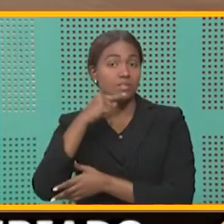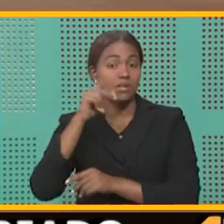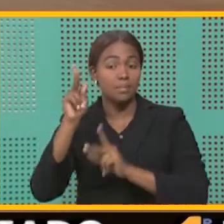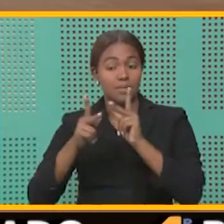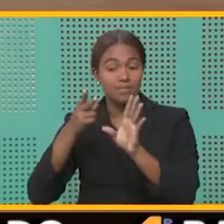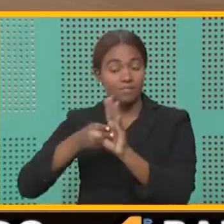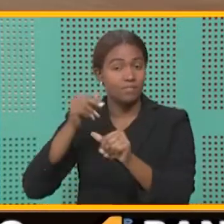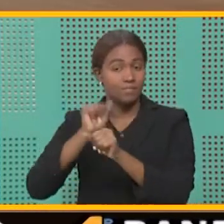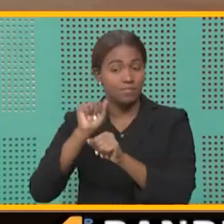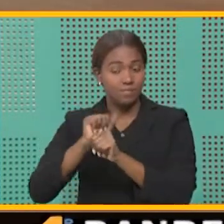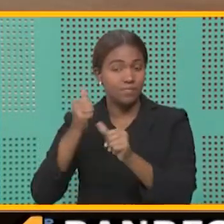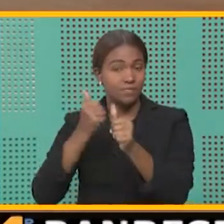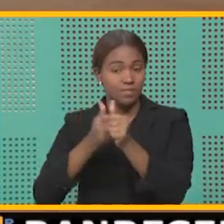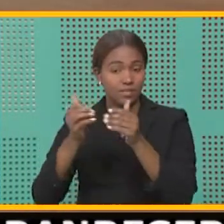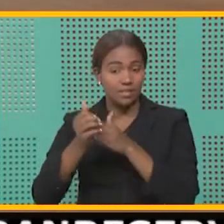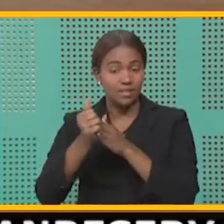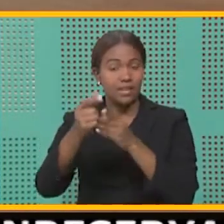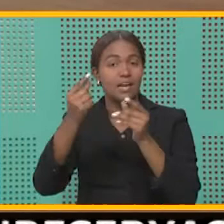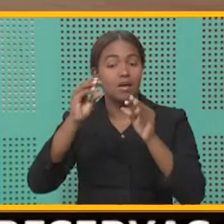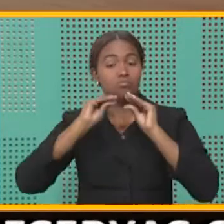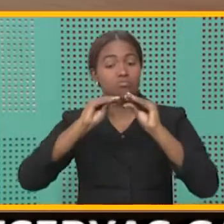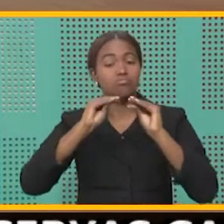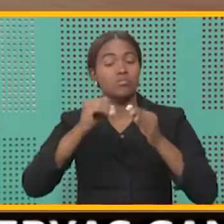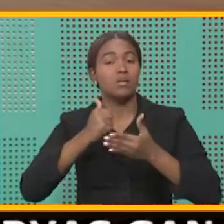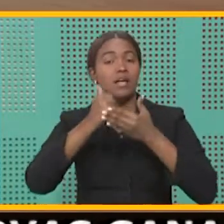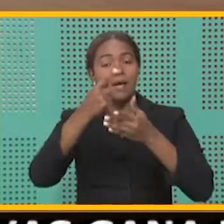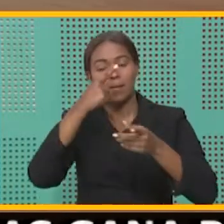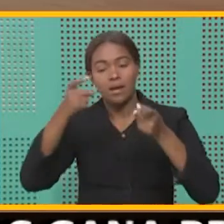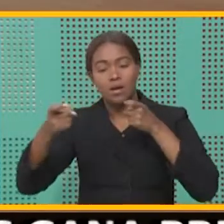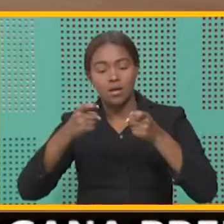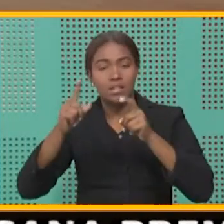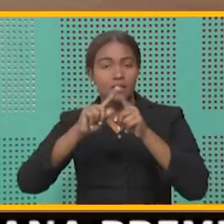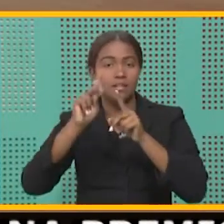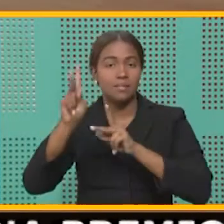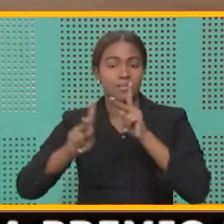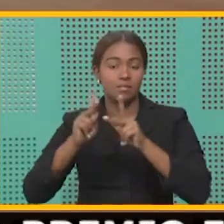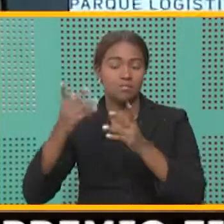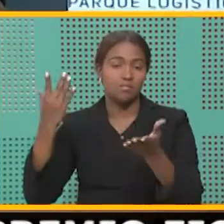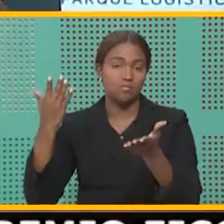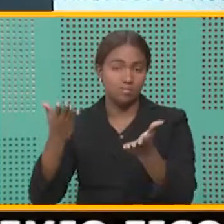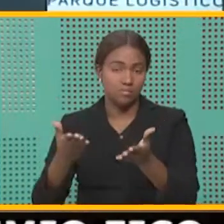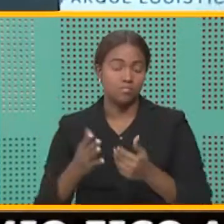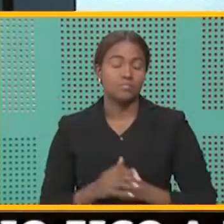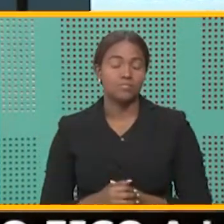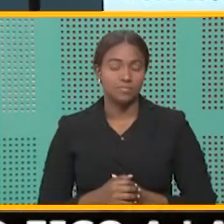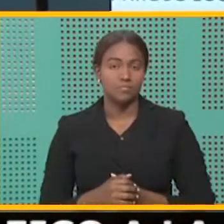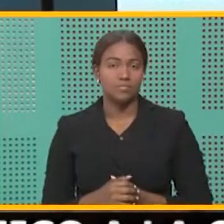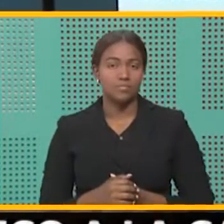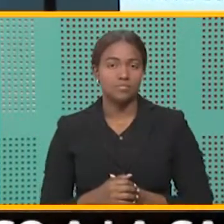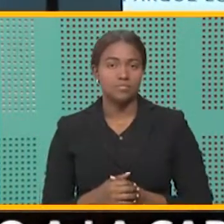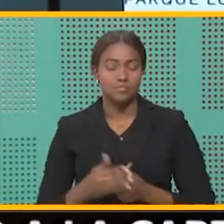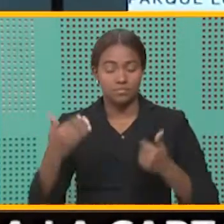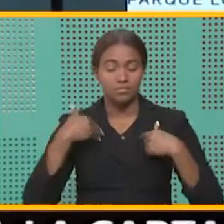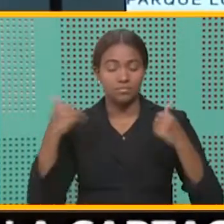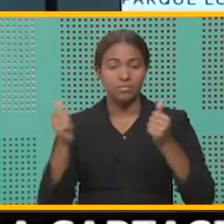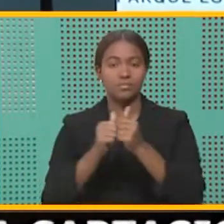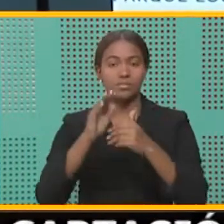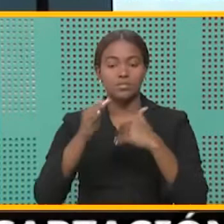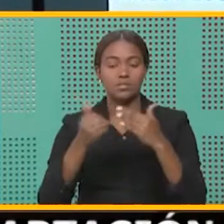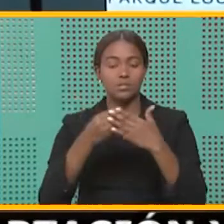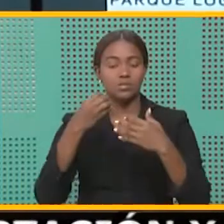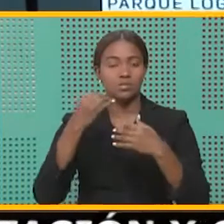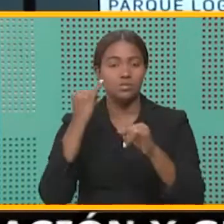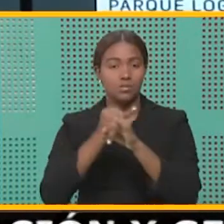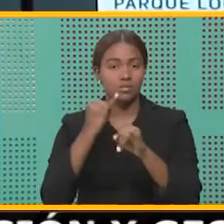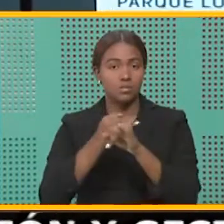de la institución que dirige está siendo capacitado en el manejo de los viajeros. Estamos en coordinación con todos los organismos del Estado que